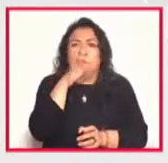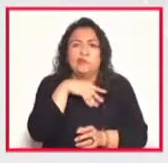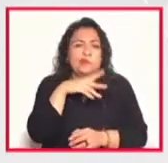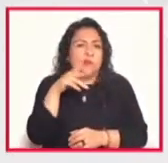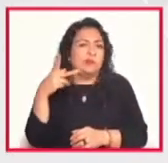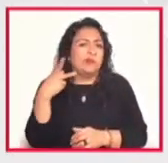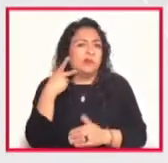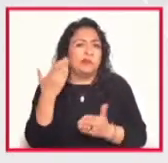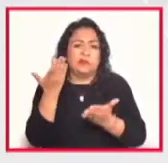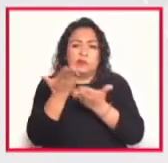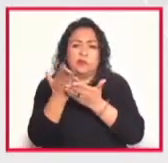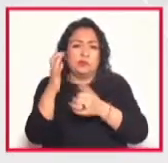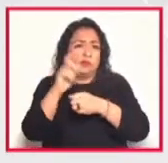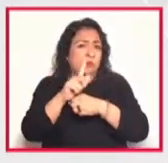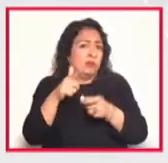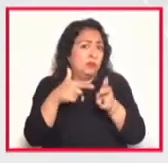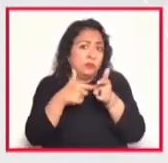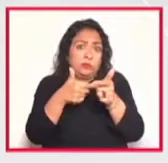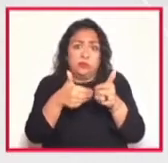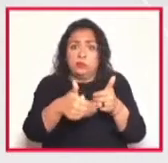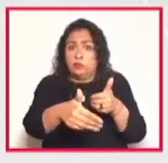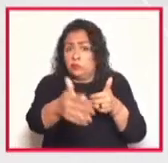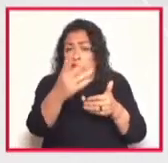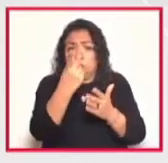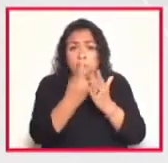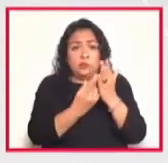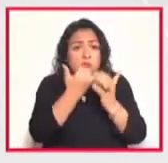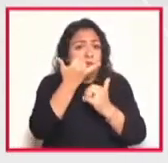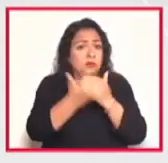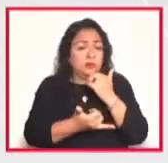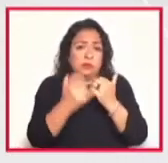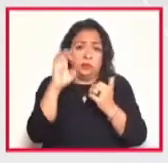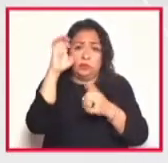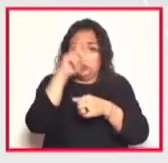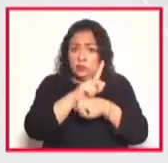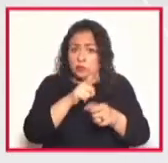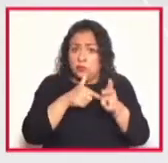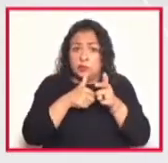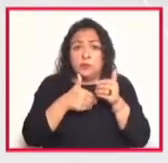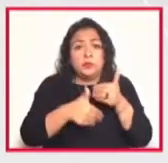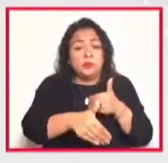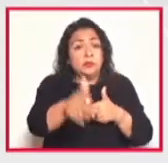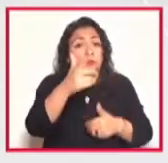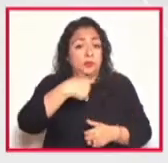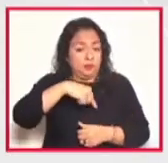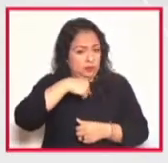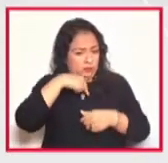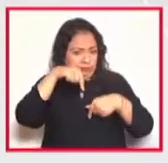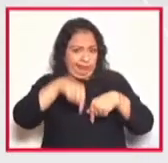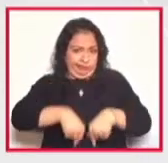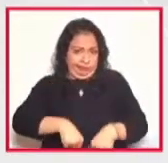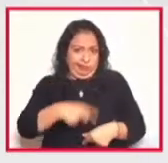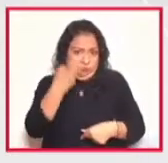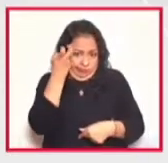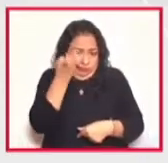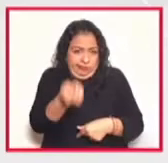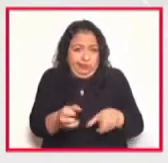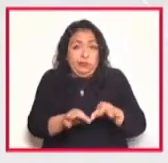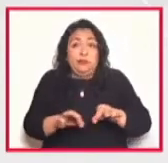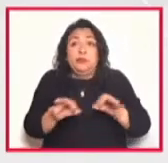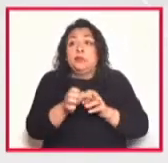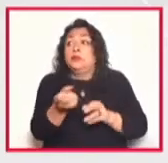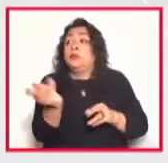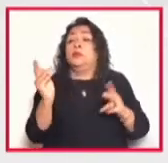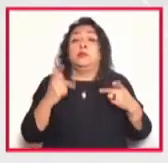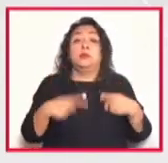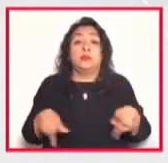continúa y el proyecto cultural continúa y nosotros estamos aquí para ello. Las personas que